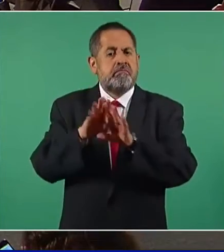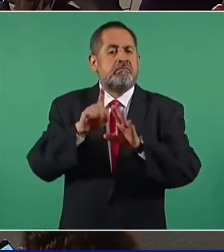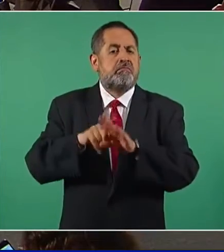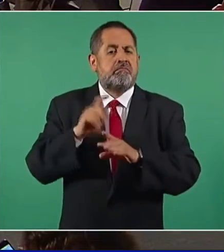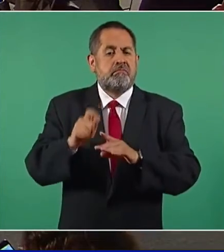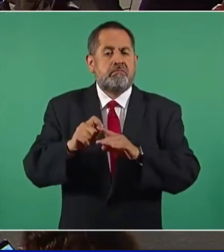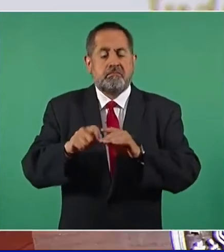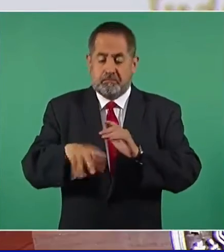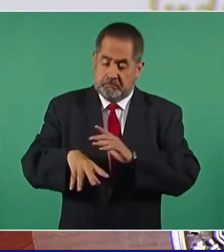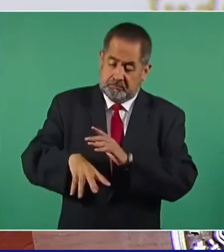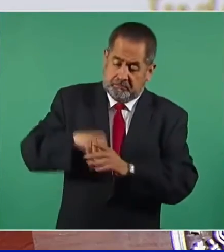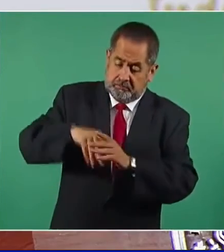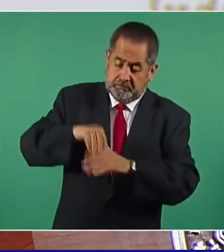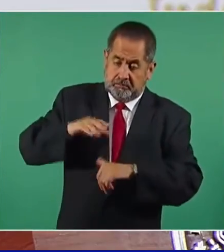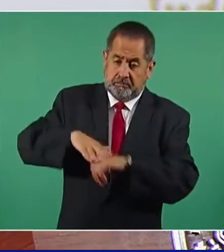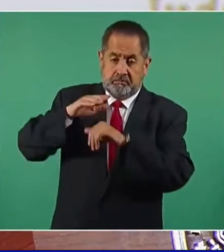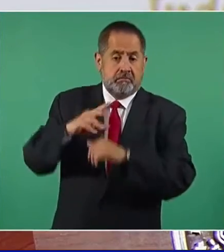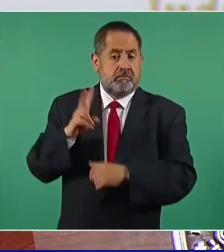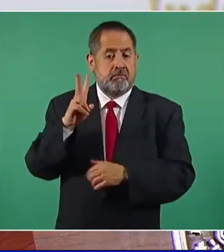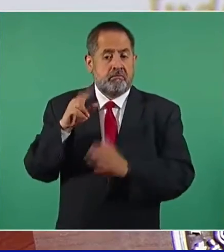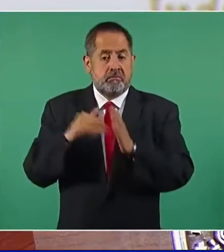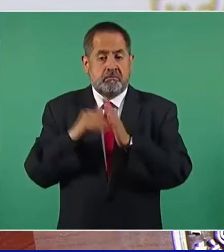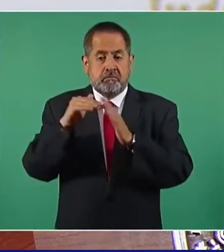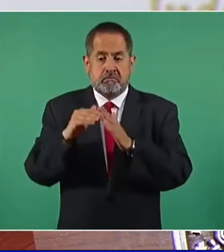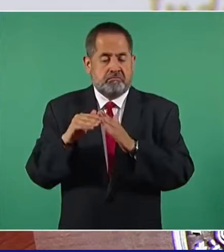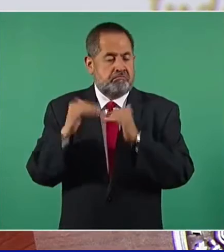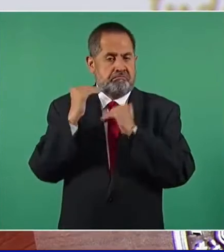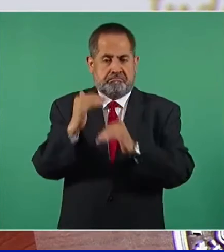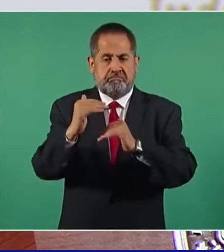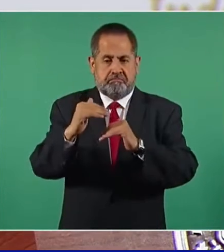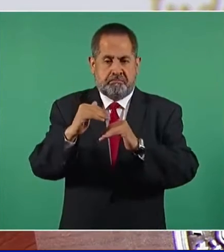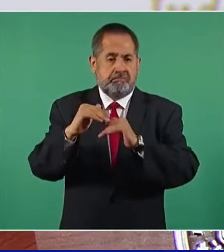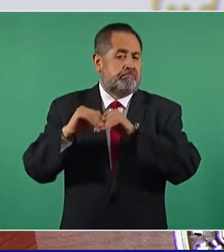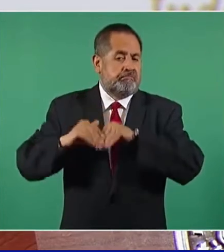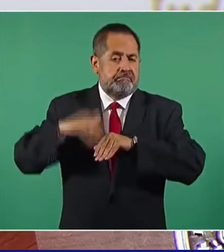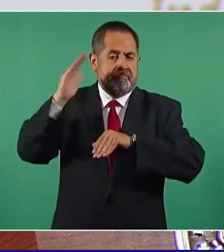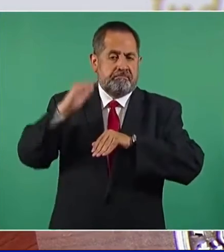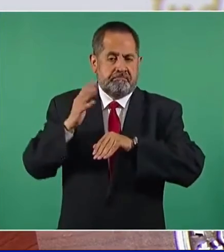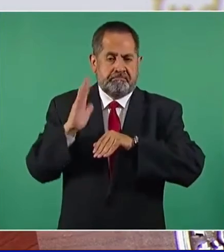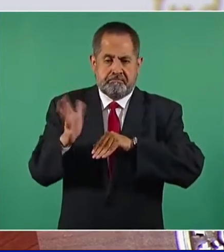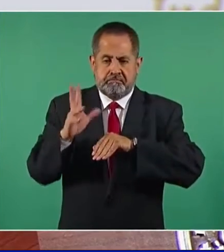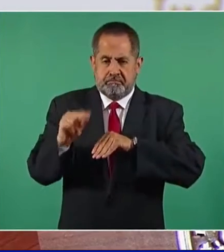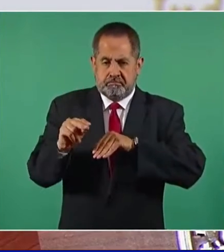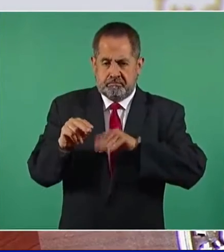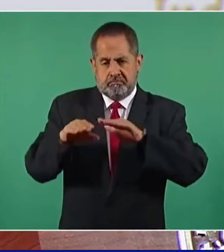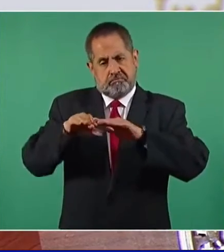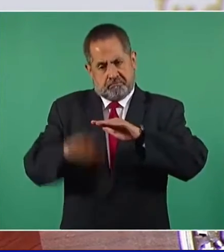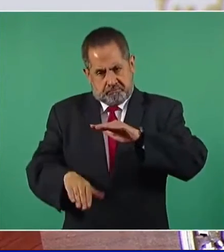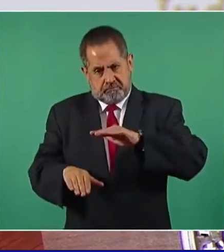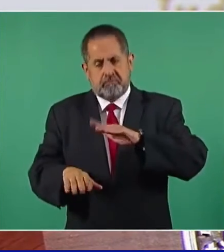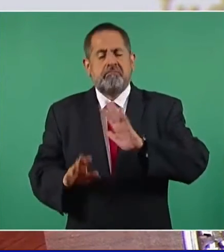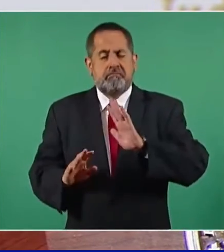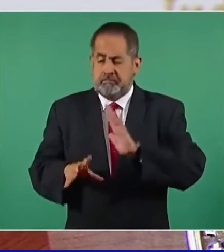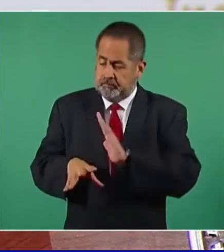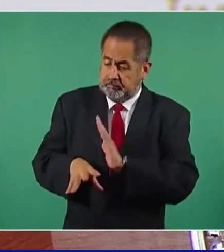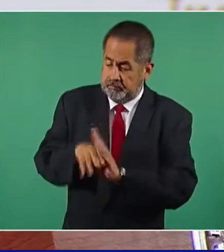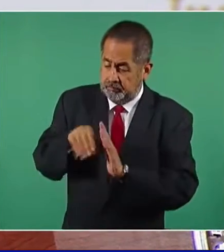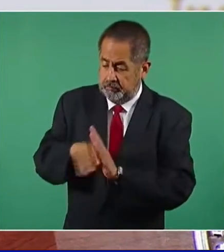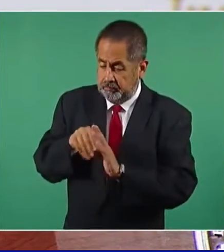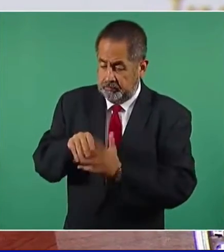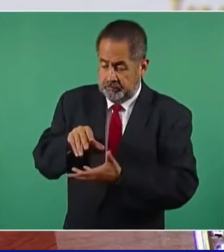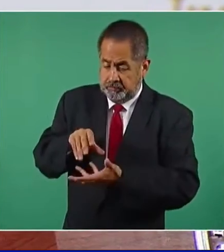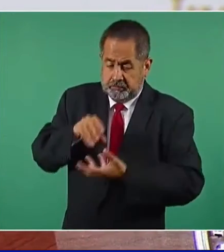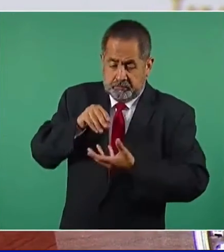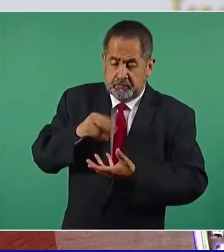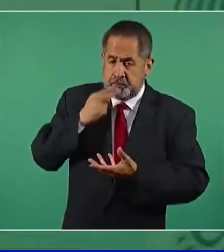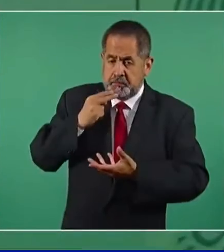extraer más de dos millones de barriles, porque solamente vamos a extraer lo que se va a